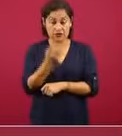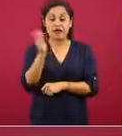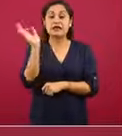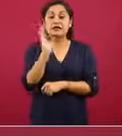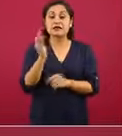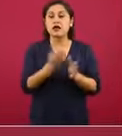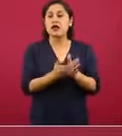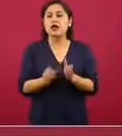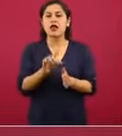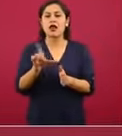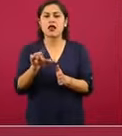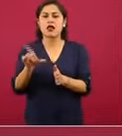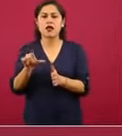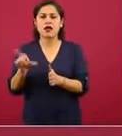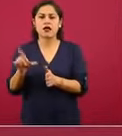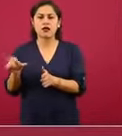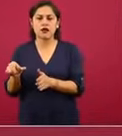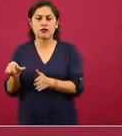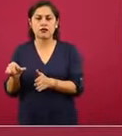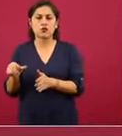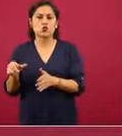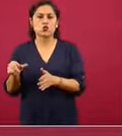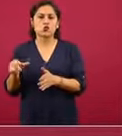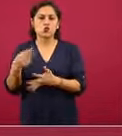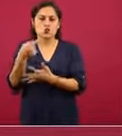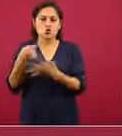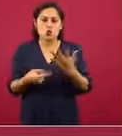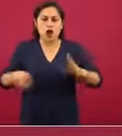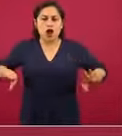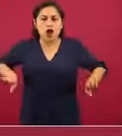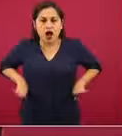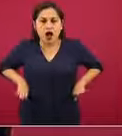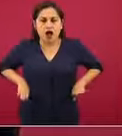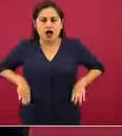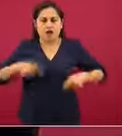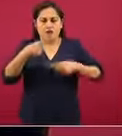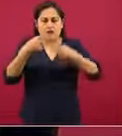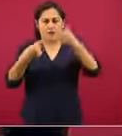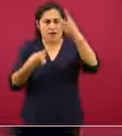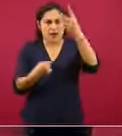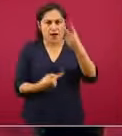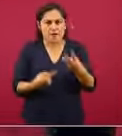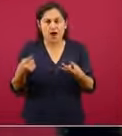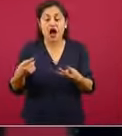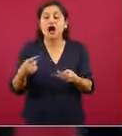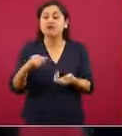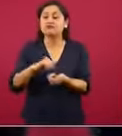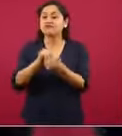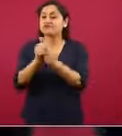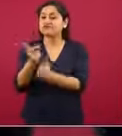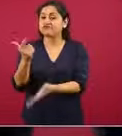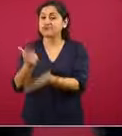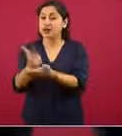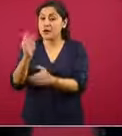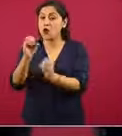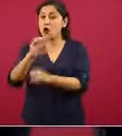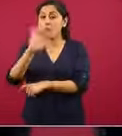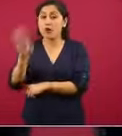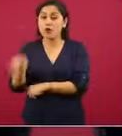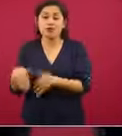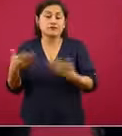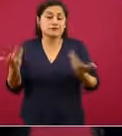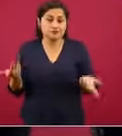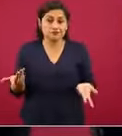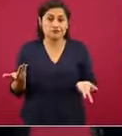y más con síntomas de alarma, las posibilidades de tener un desenlace fatal son mucho más altas. ¿Qué tanto más altas? Pues más del